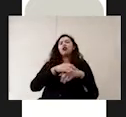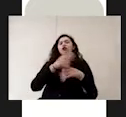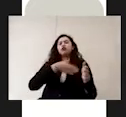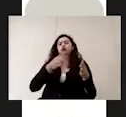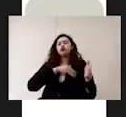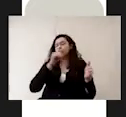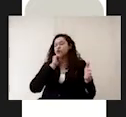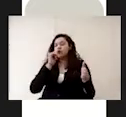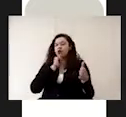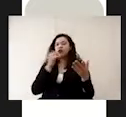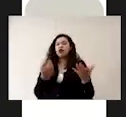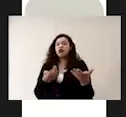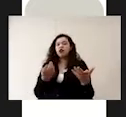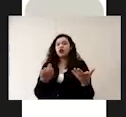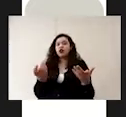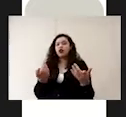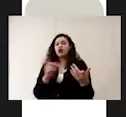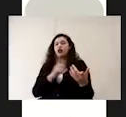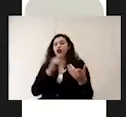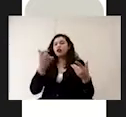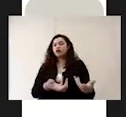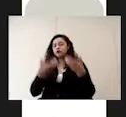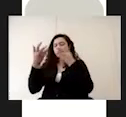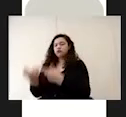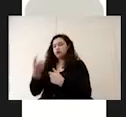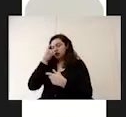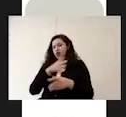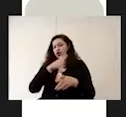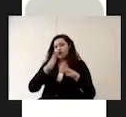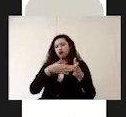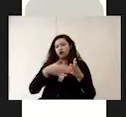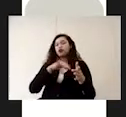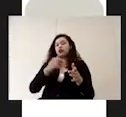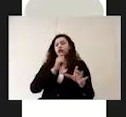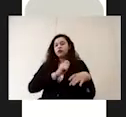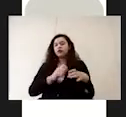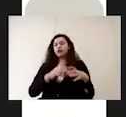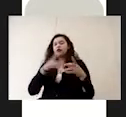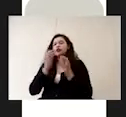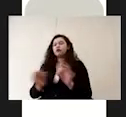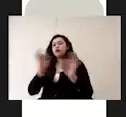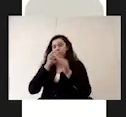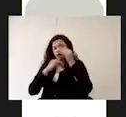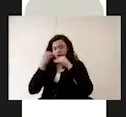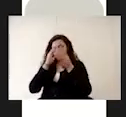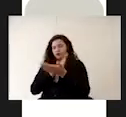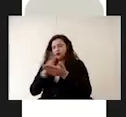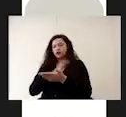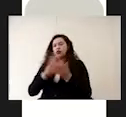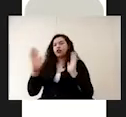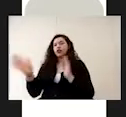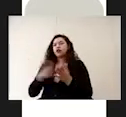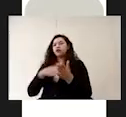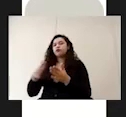preparando un cocido o viceversa y por eso es importante separar los alimentos que ya están cocinados